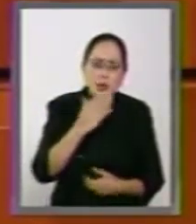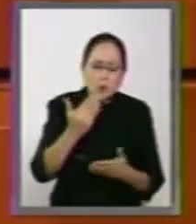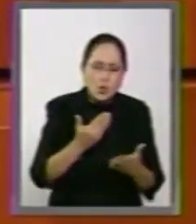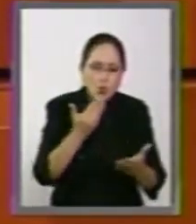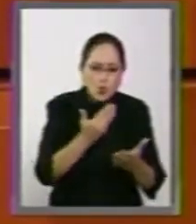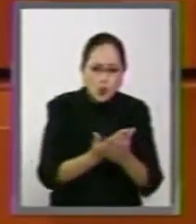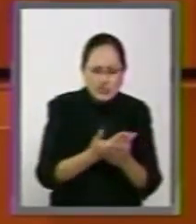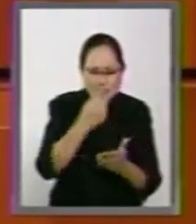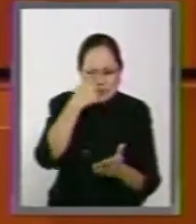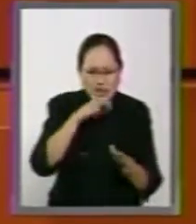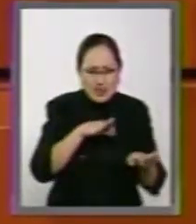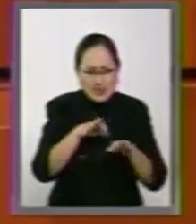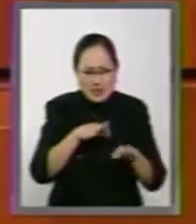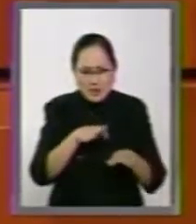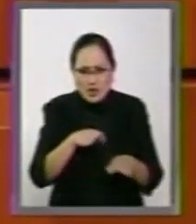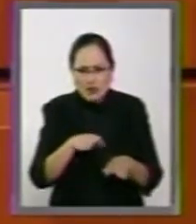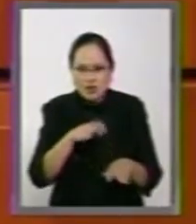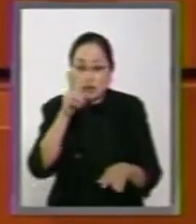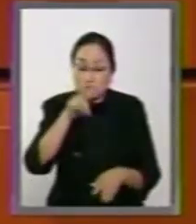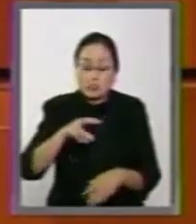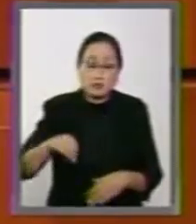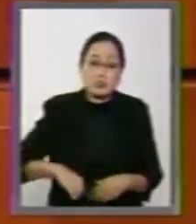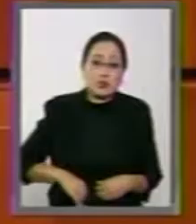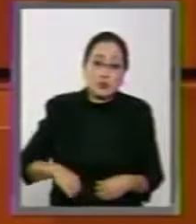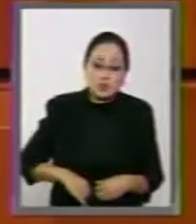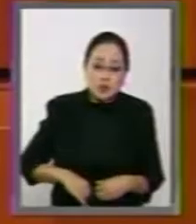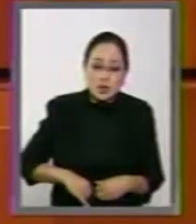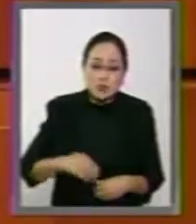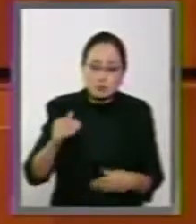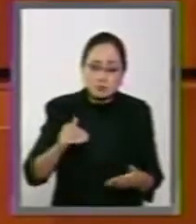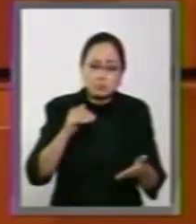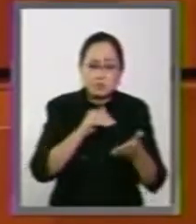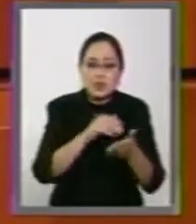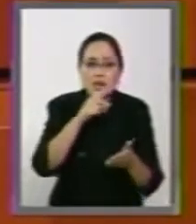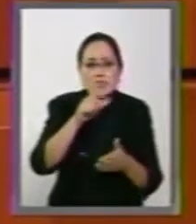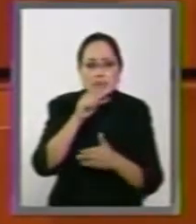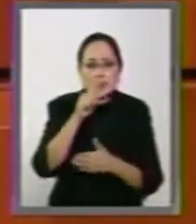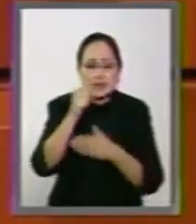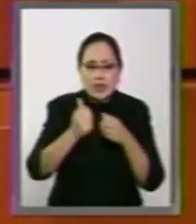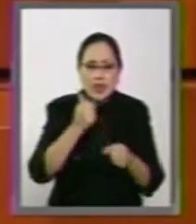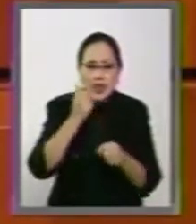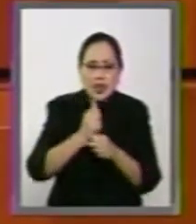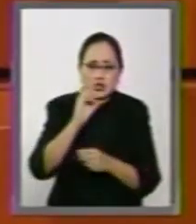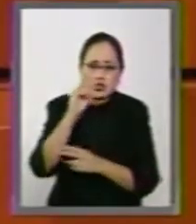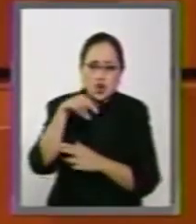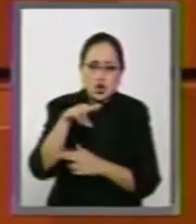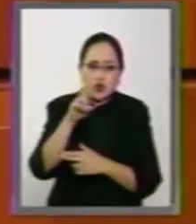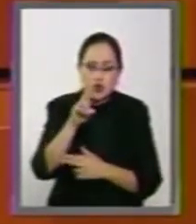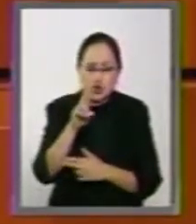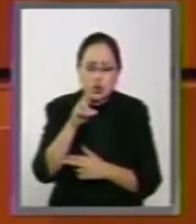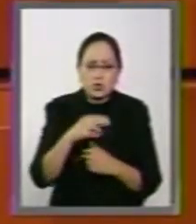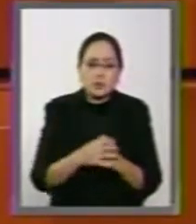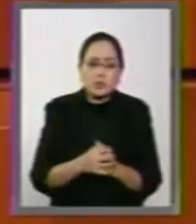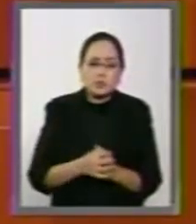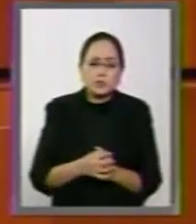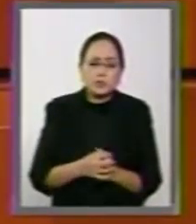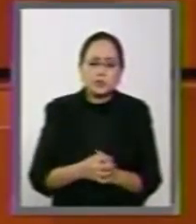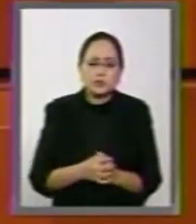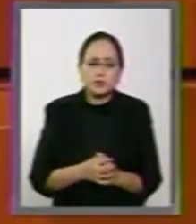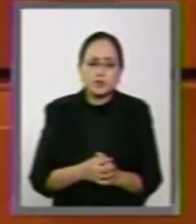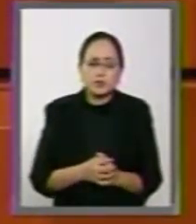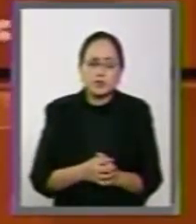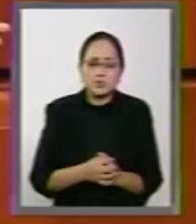propuesta de trabajo muy interesante en el marco de los 70 años de la Organización de las Naciones Unidas,